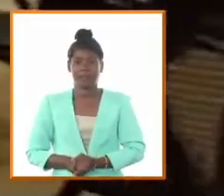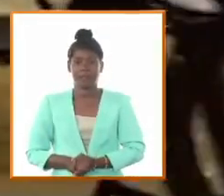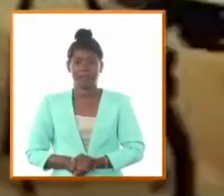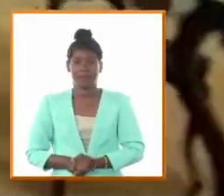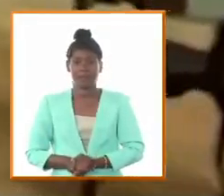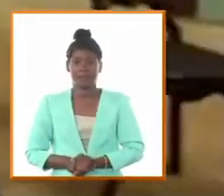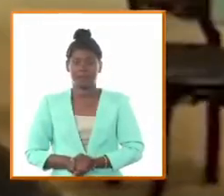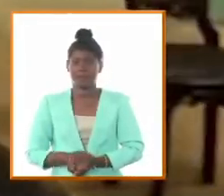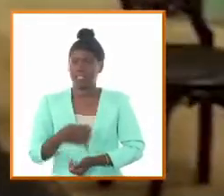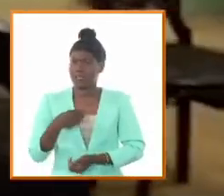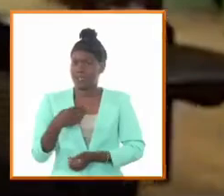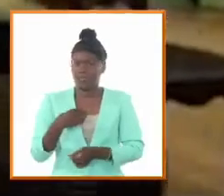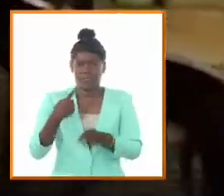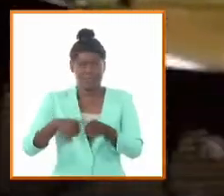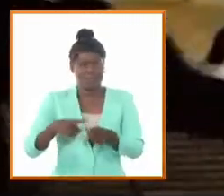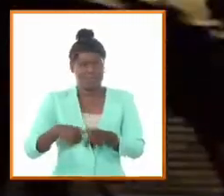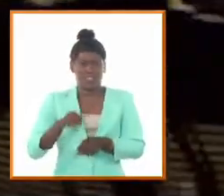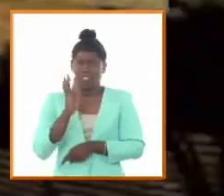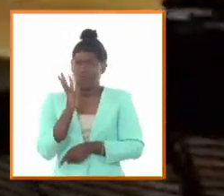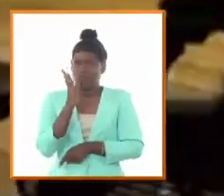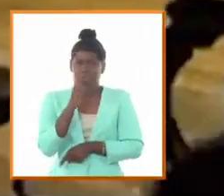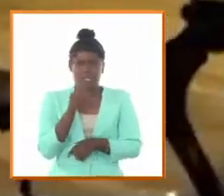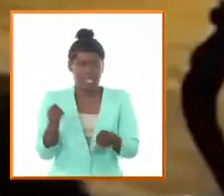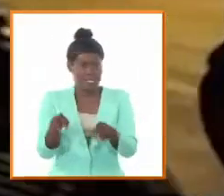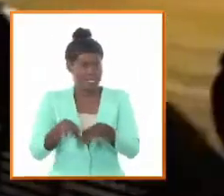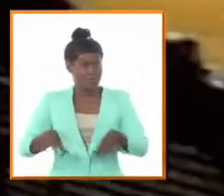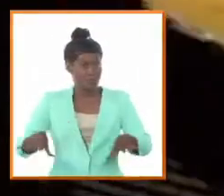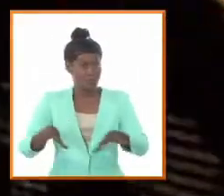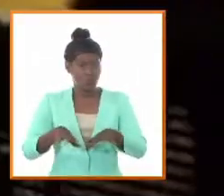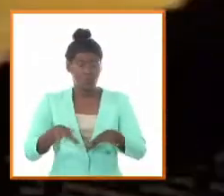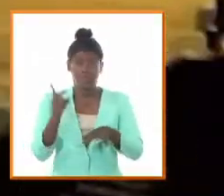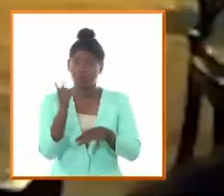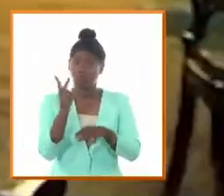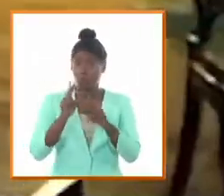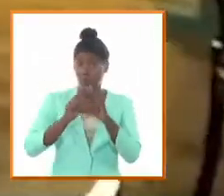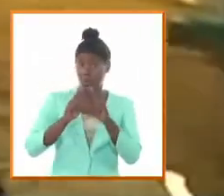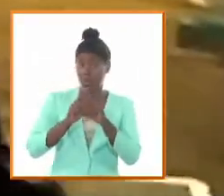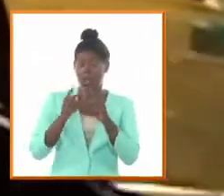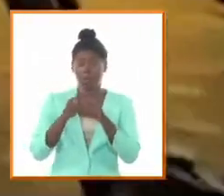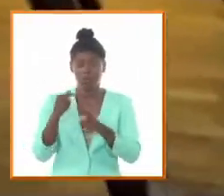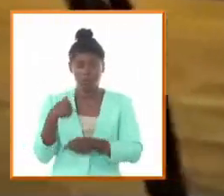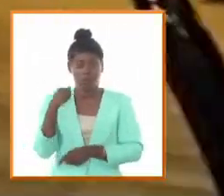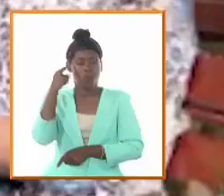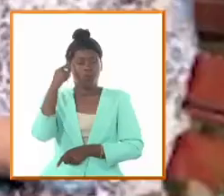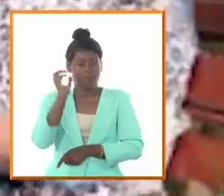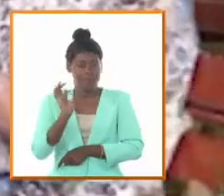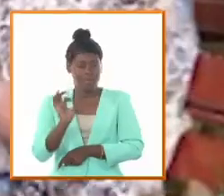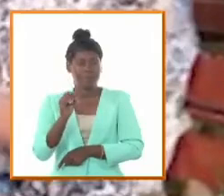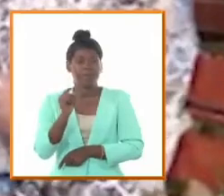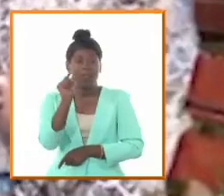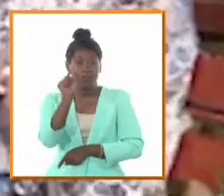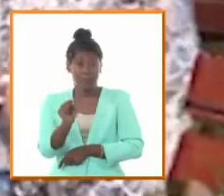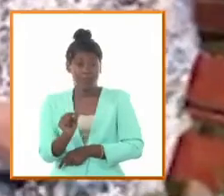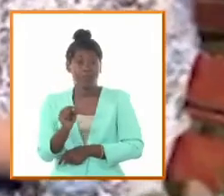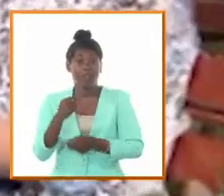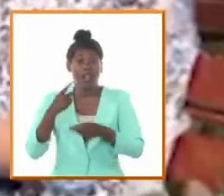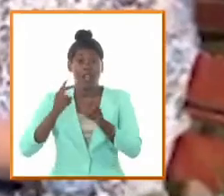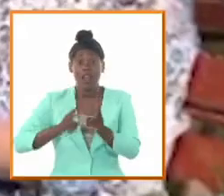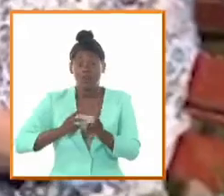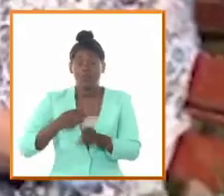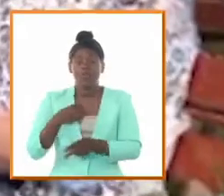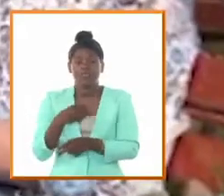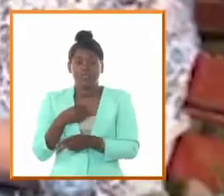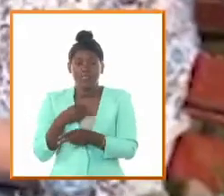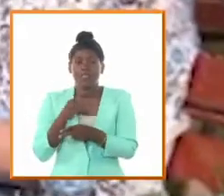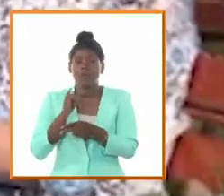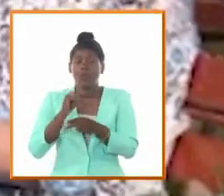son tantas las frases hermosas y las situaciones hermosas de relación de pareja pero yo escogería una en voz de Amalia que preservó su